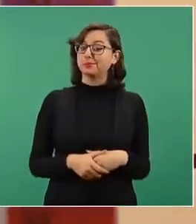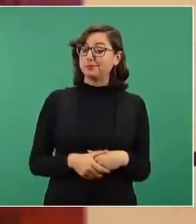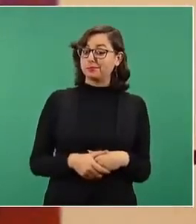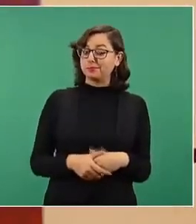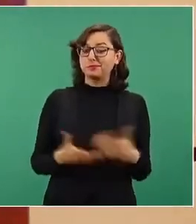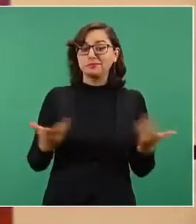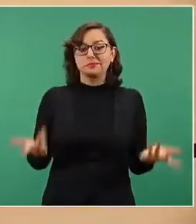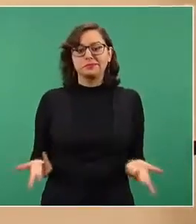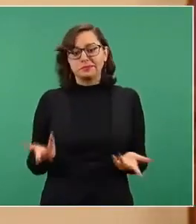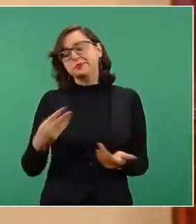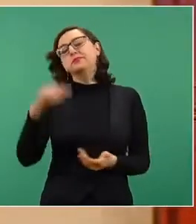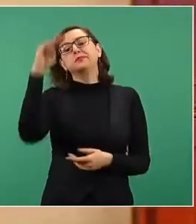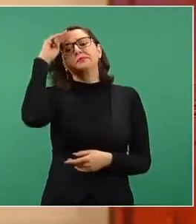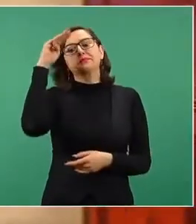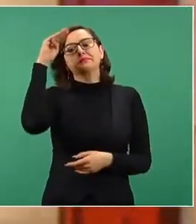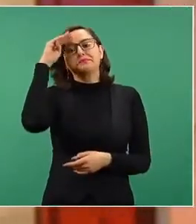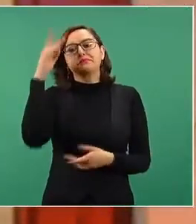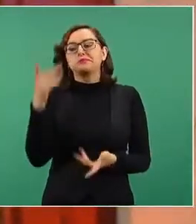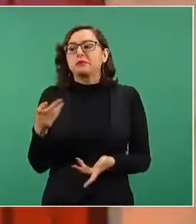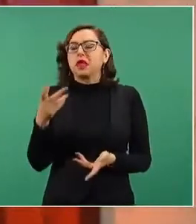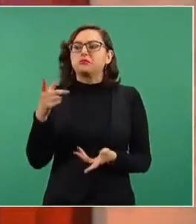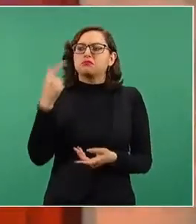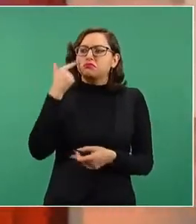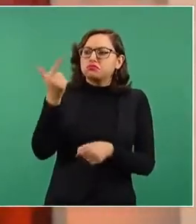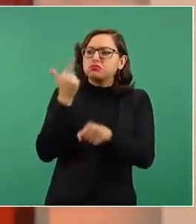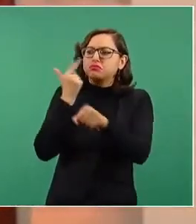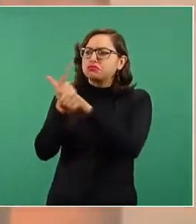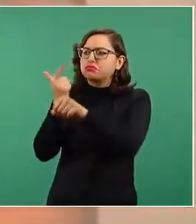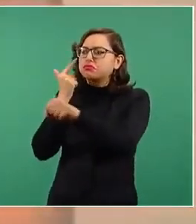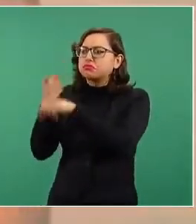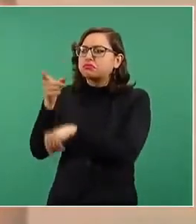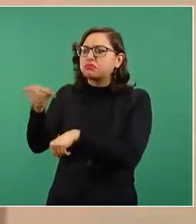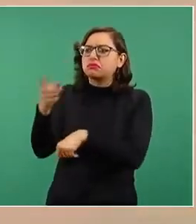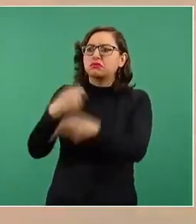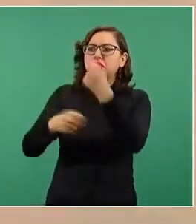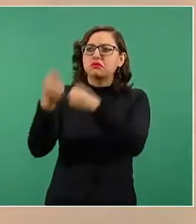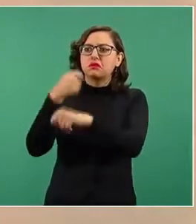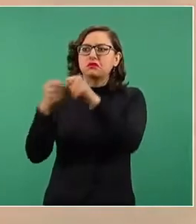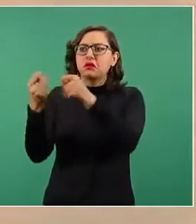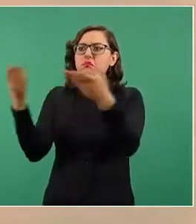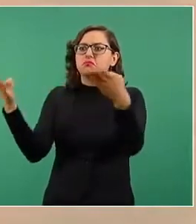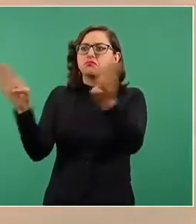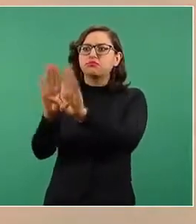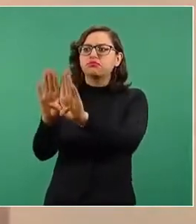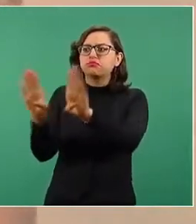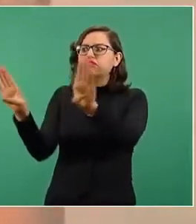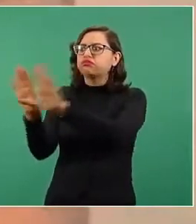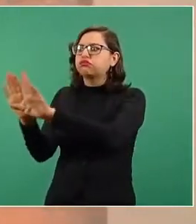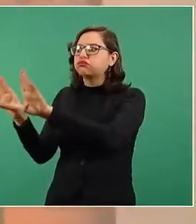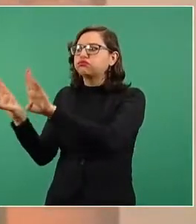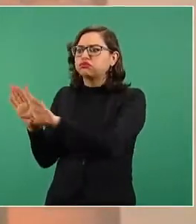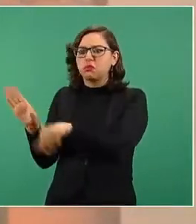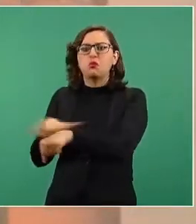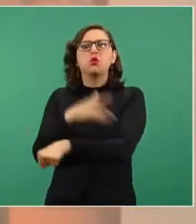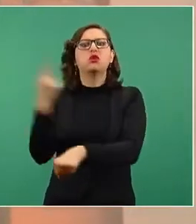no, bueno, es que el OXXO es mucho más eficiente, ahorra más que la tiendita de enfrente.